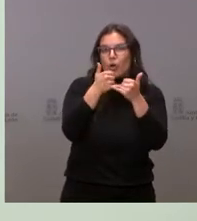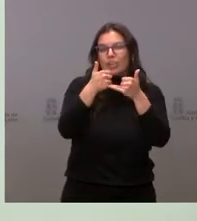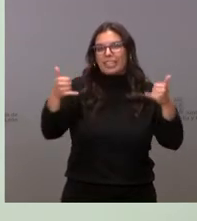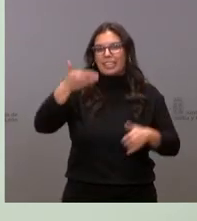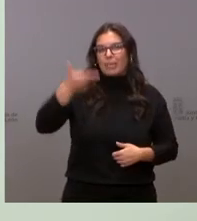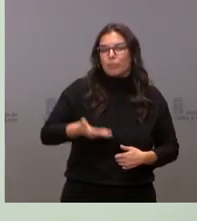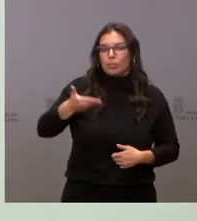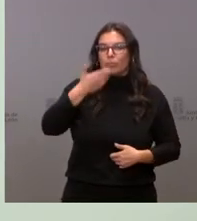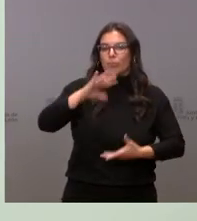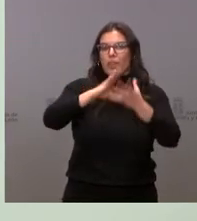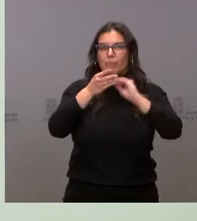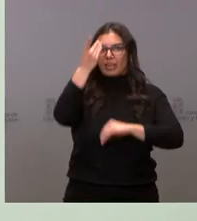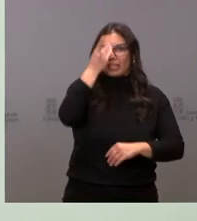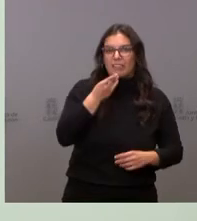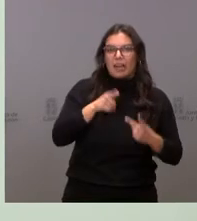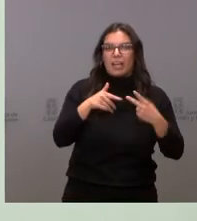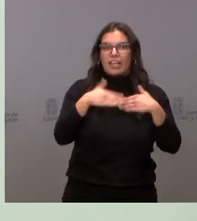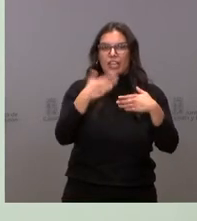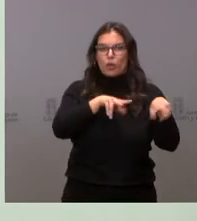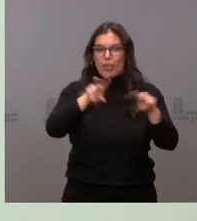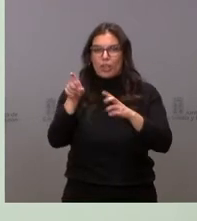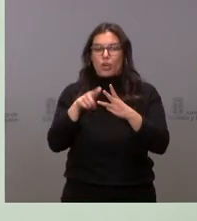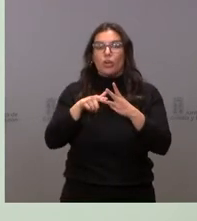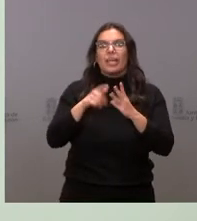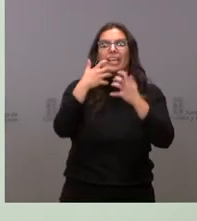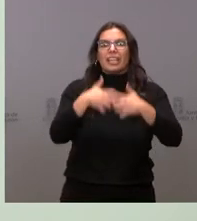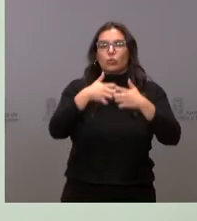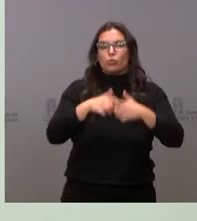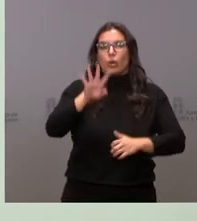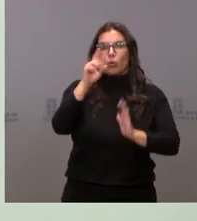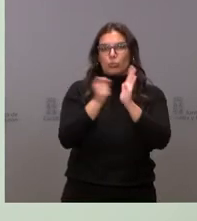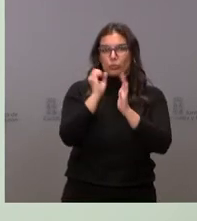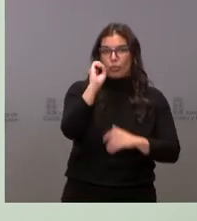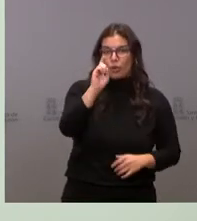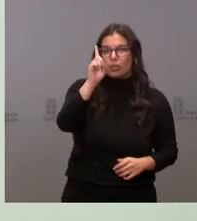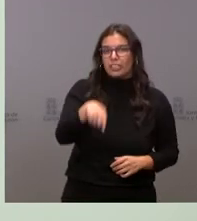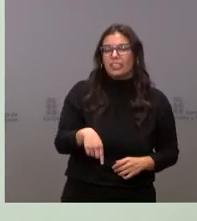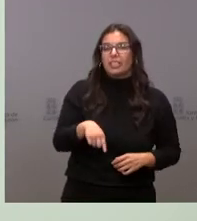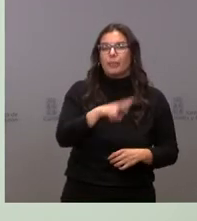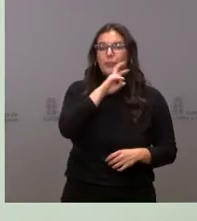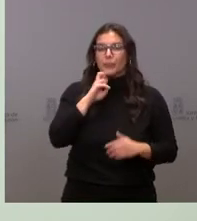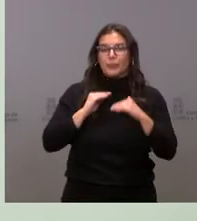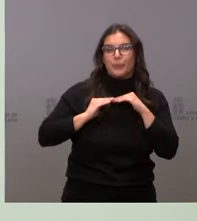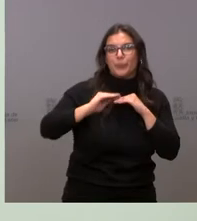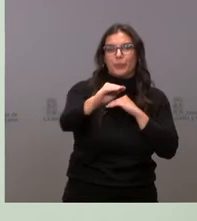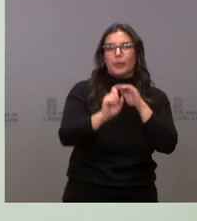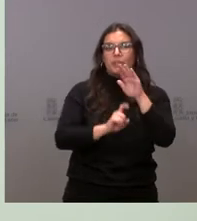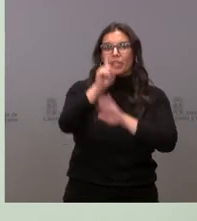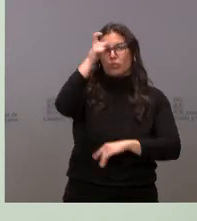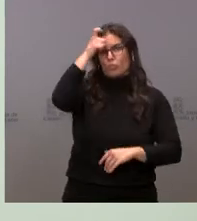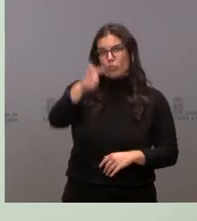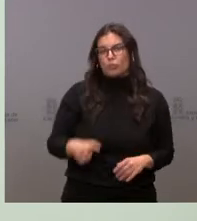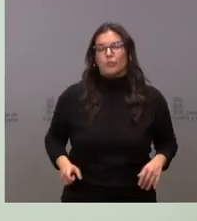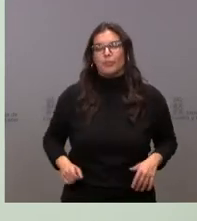digitalización, la innovación, la industria 4.0 y, por supuesto, la sostenibilidad y el desarrollo rural.